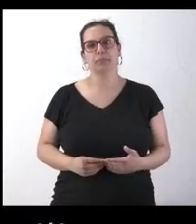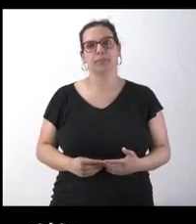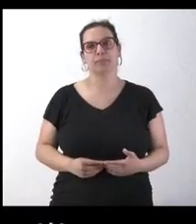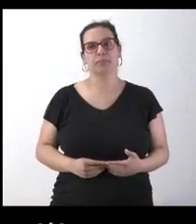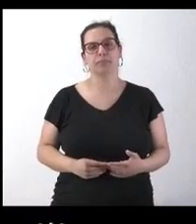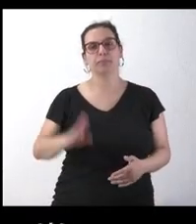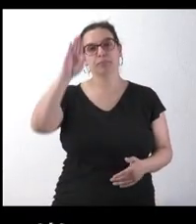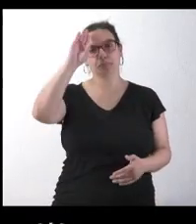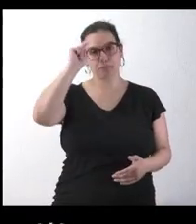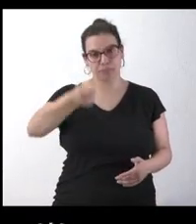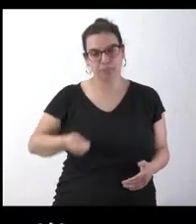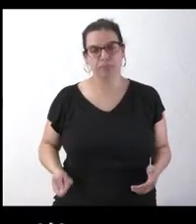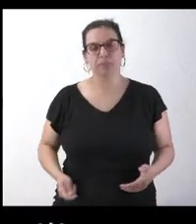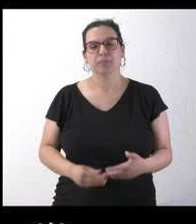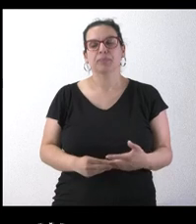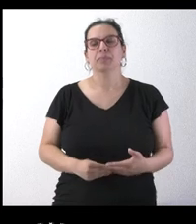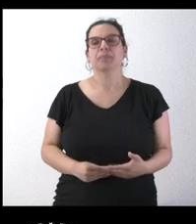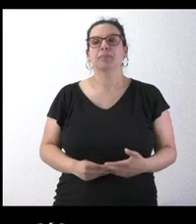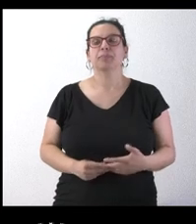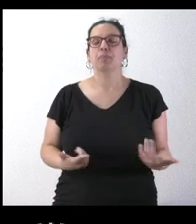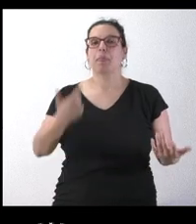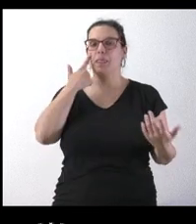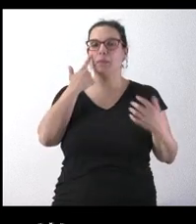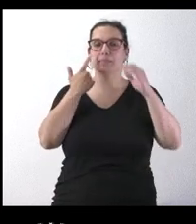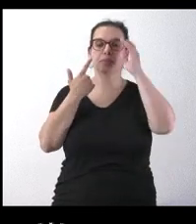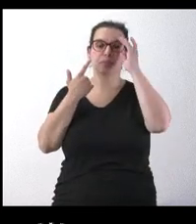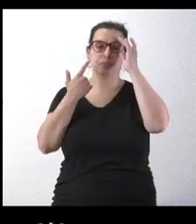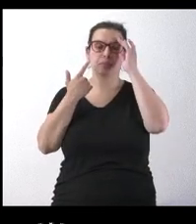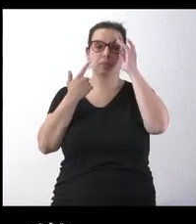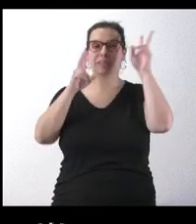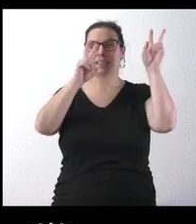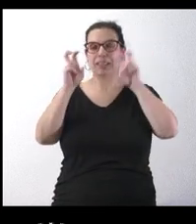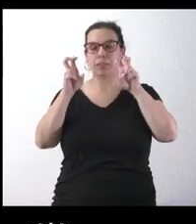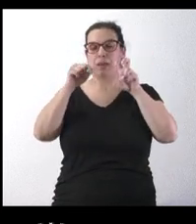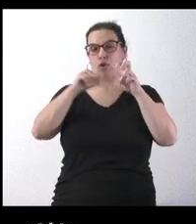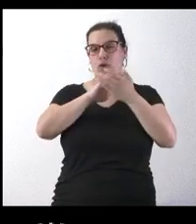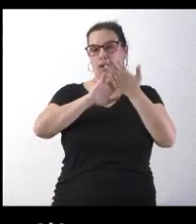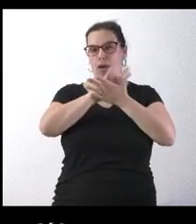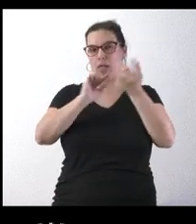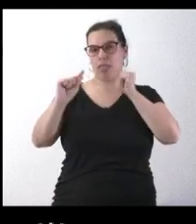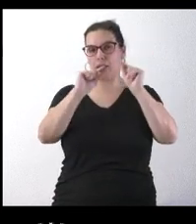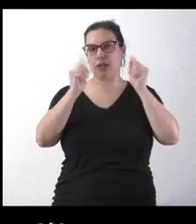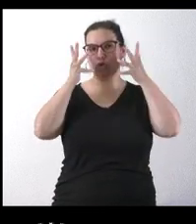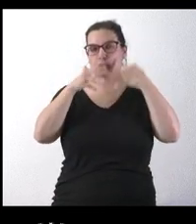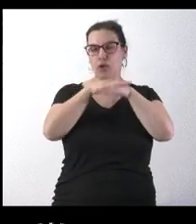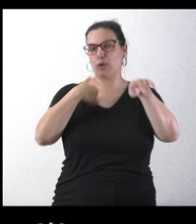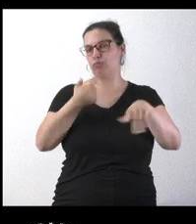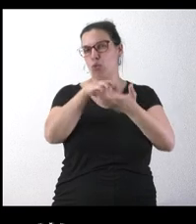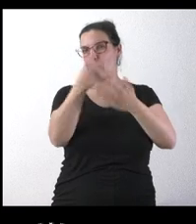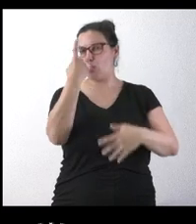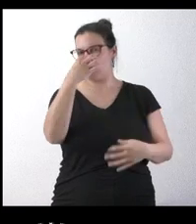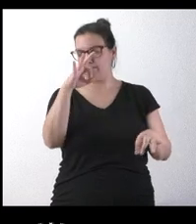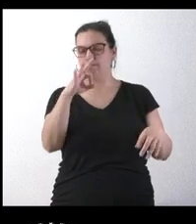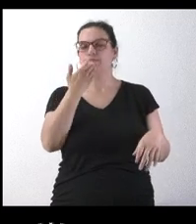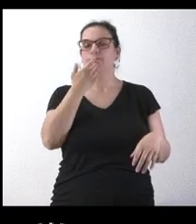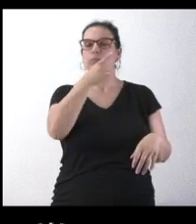Hola, saludos. A ver, respecto a los asuntos tratados en el Consejo de Gobierno, tenía una duda, simplemente saber si el plan